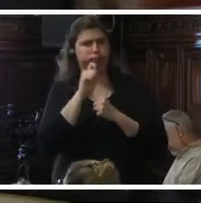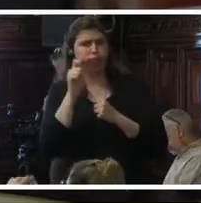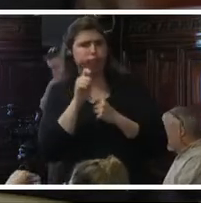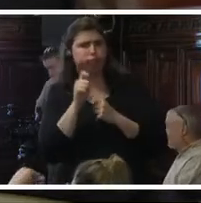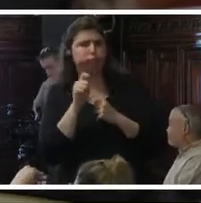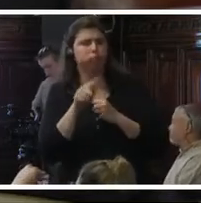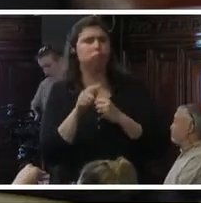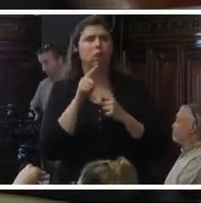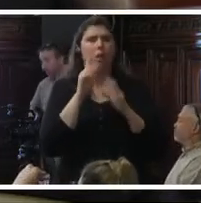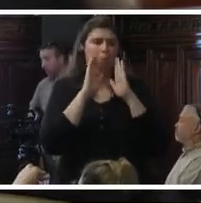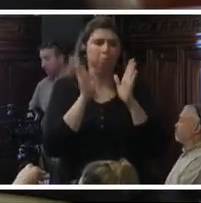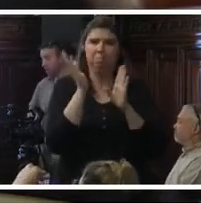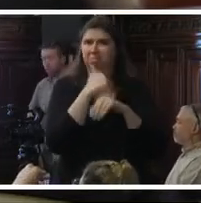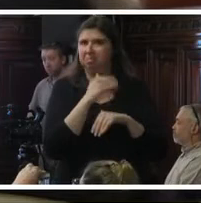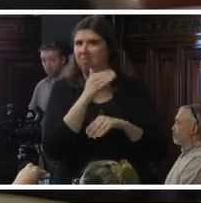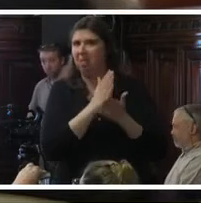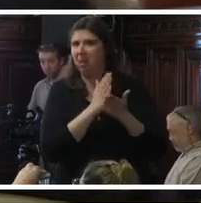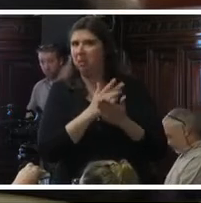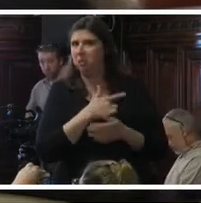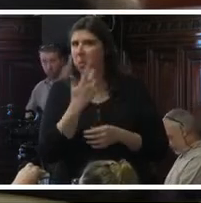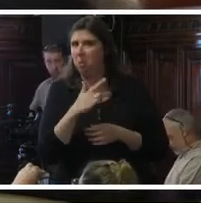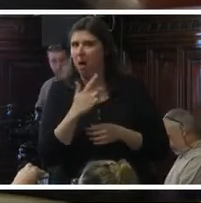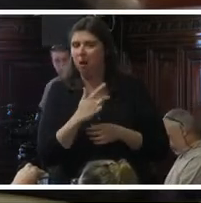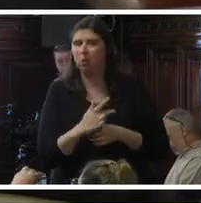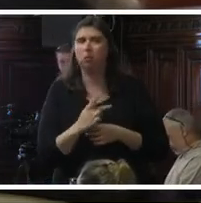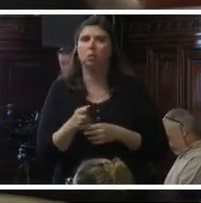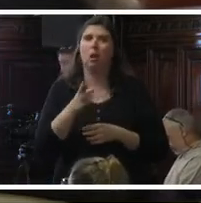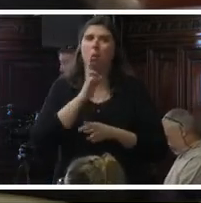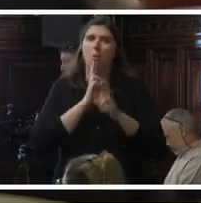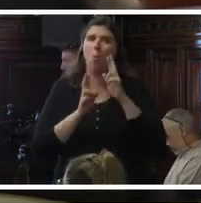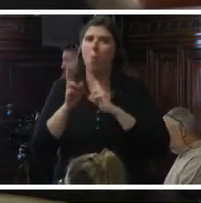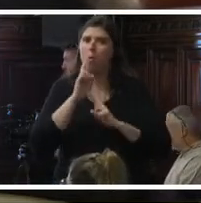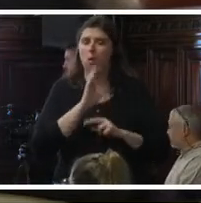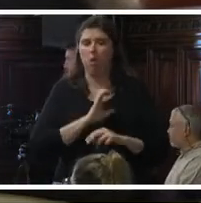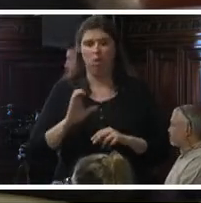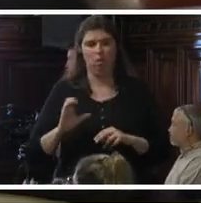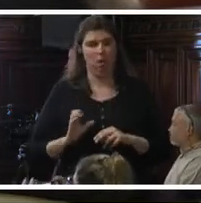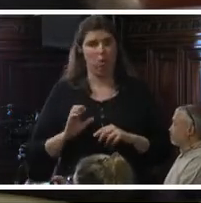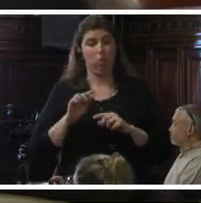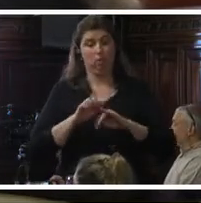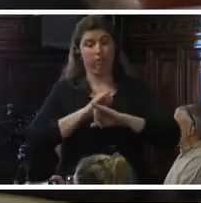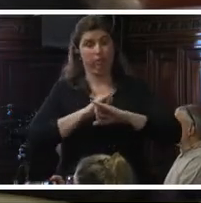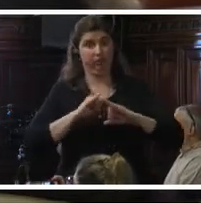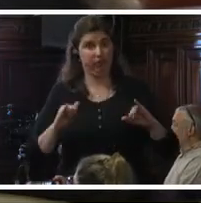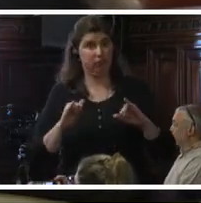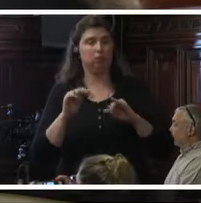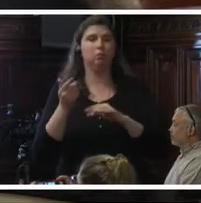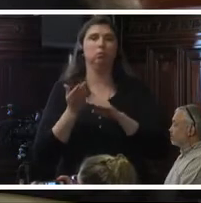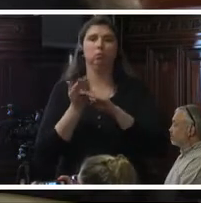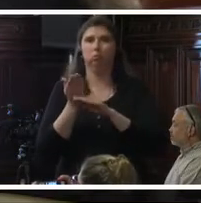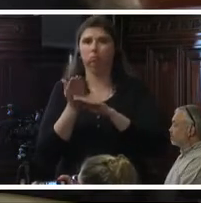enfoque de derechos humanos como eje principal en la respuesta por parte de los estados. Y finalmente cerraré esta audiencia con el petitorio.